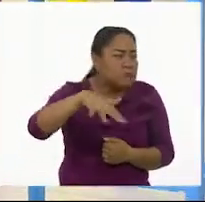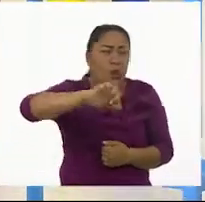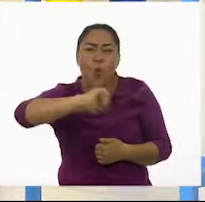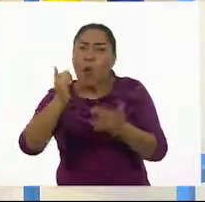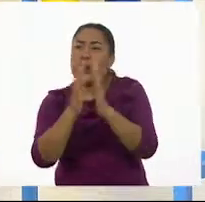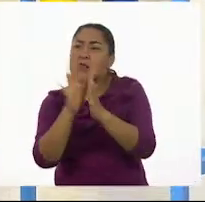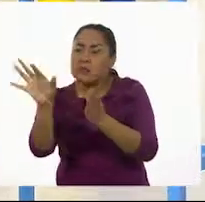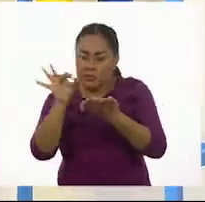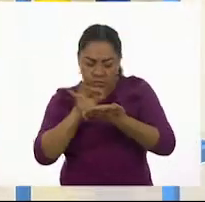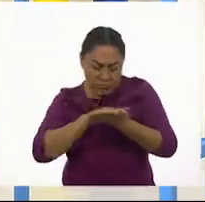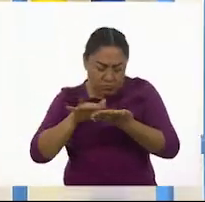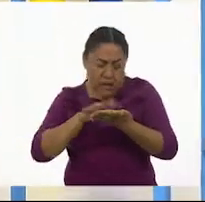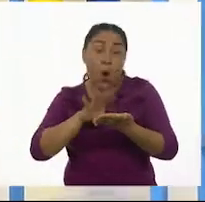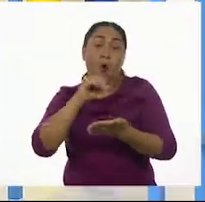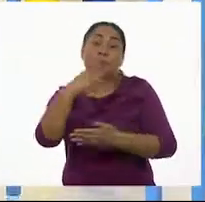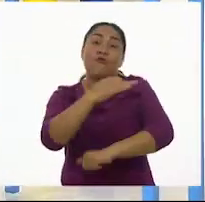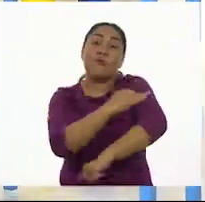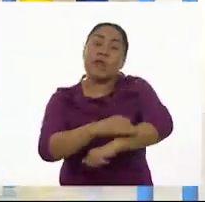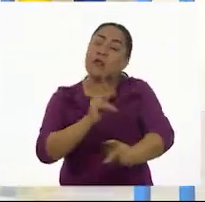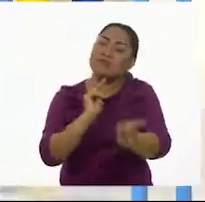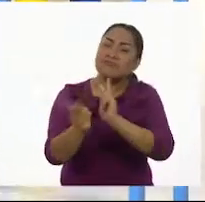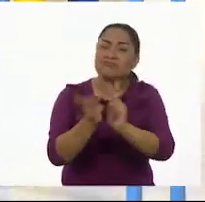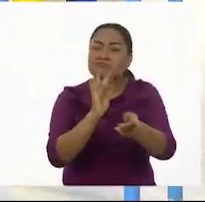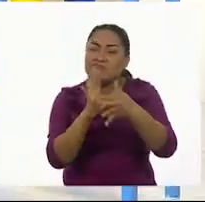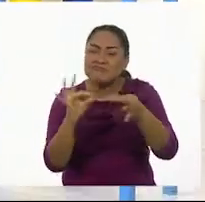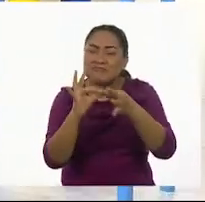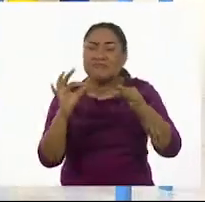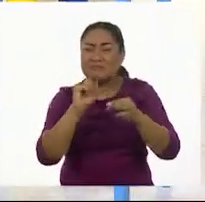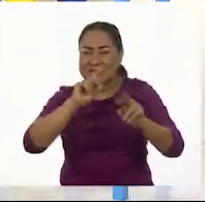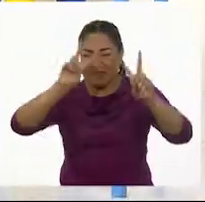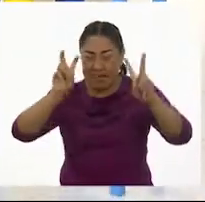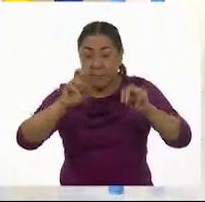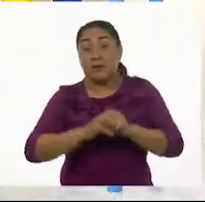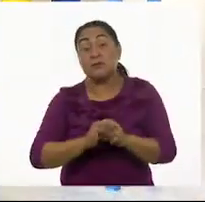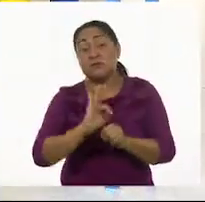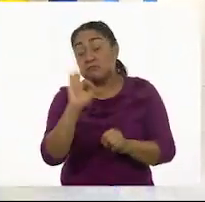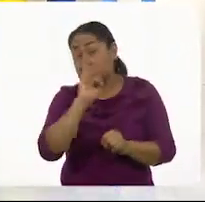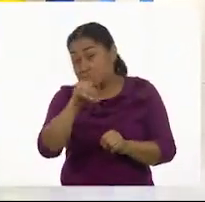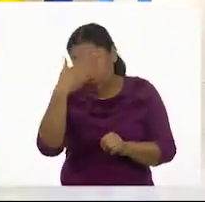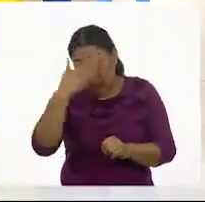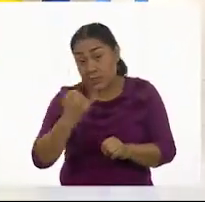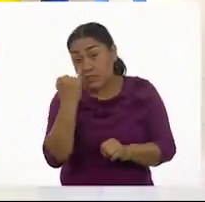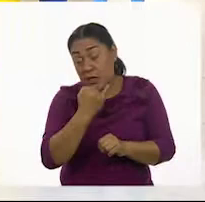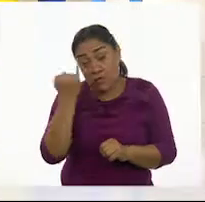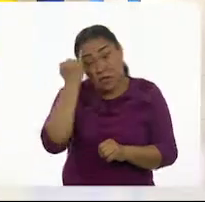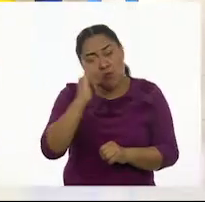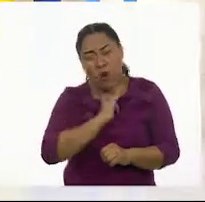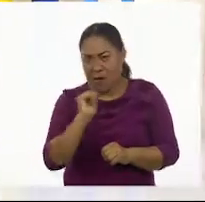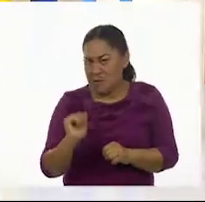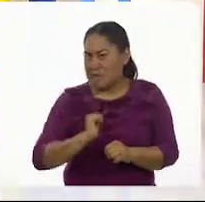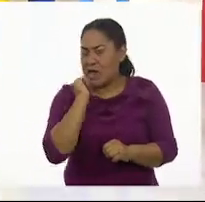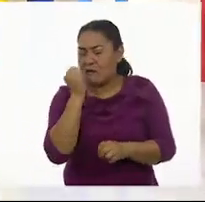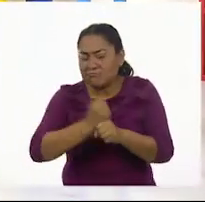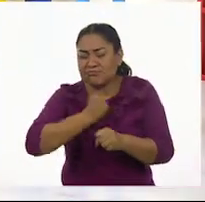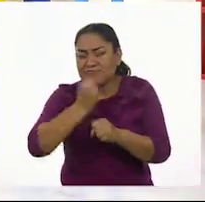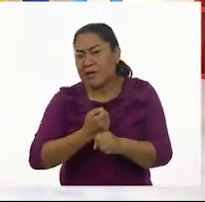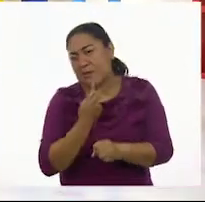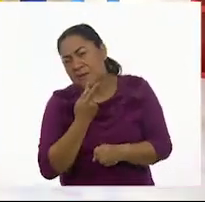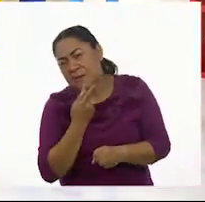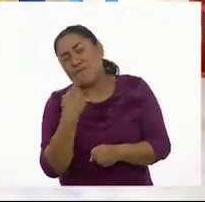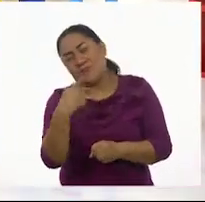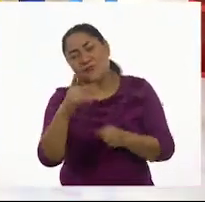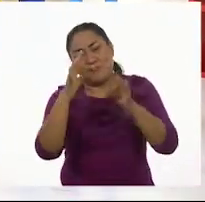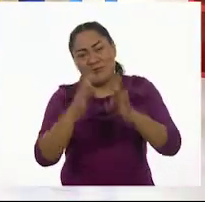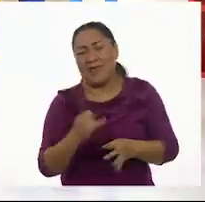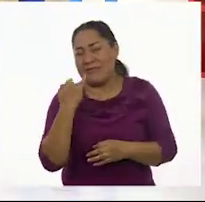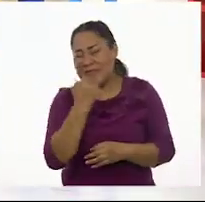el tema de hoy con tu familia. Si tienes la fortuna de hablar una lengua indígena, aprovecha también este momento para practicarla y platica con tu familia en tu lengua